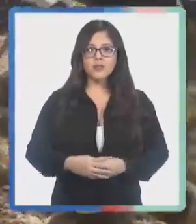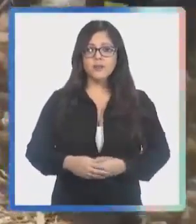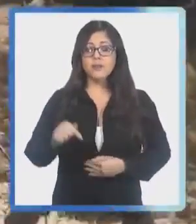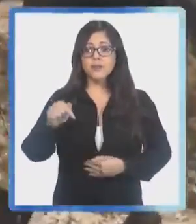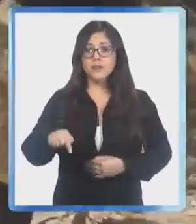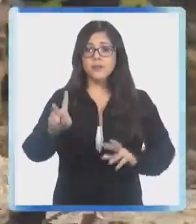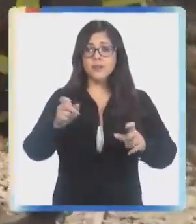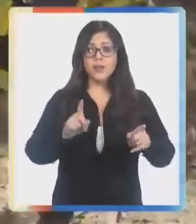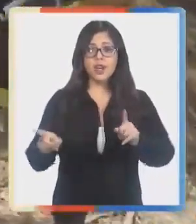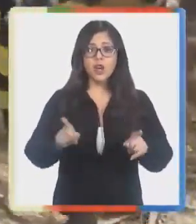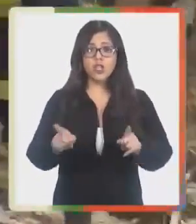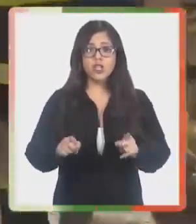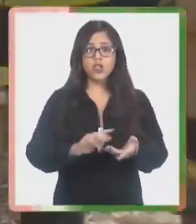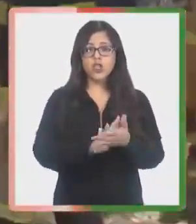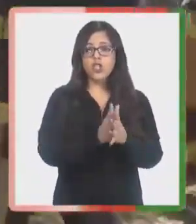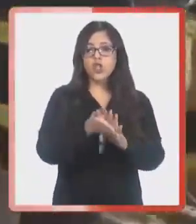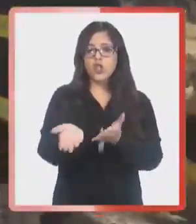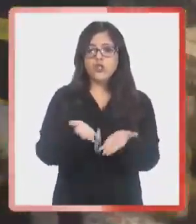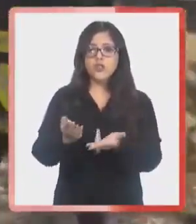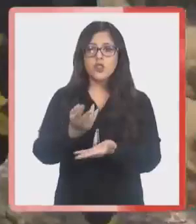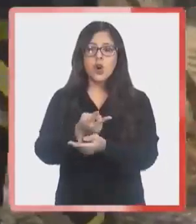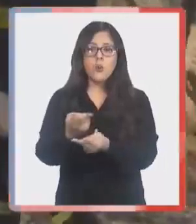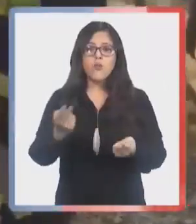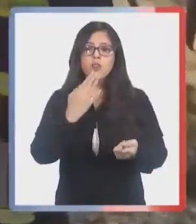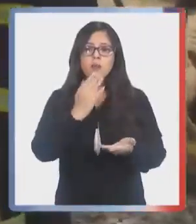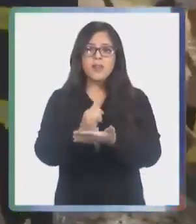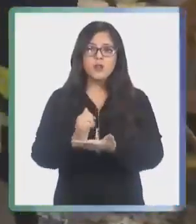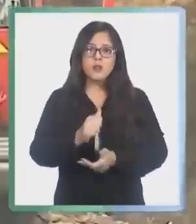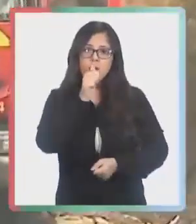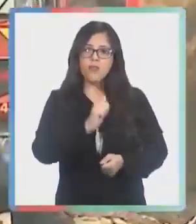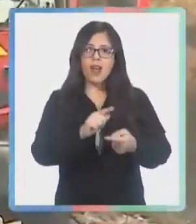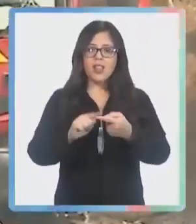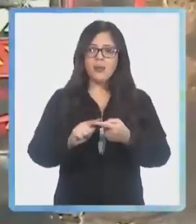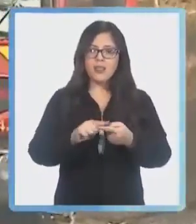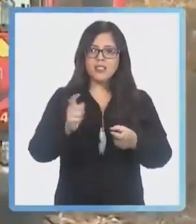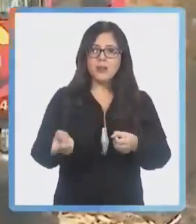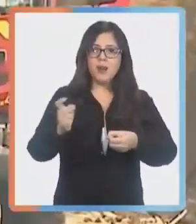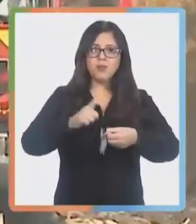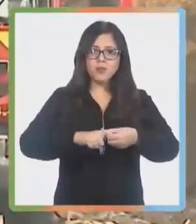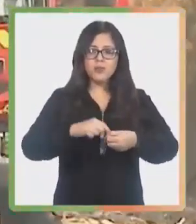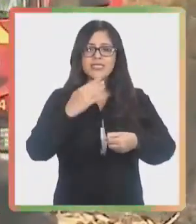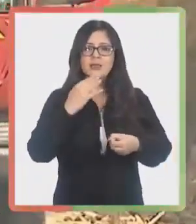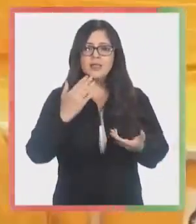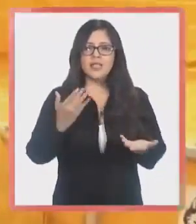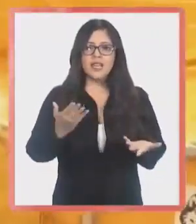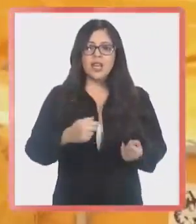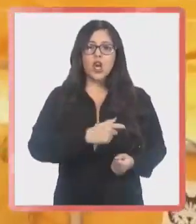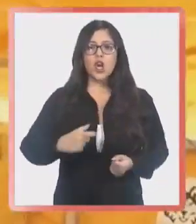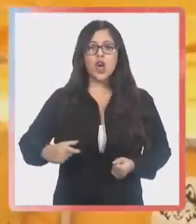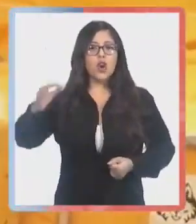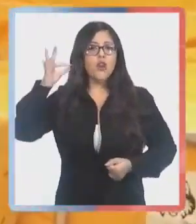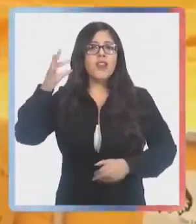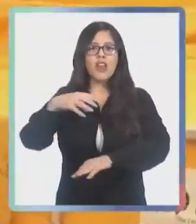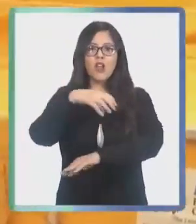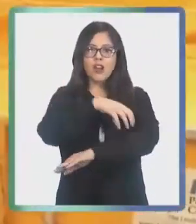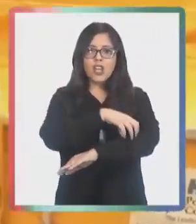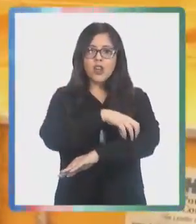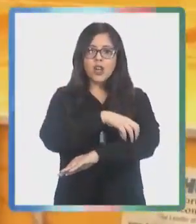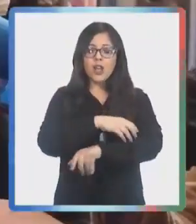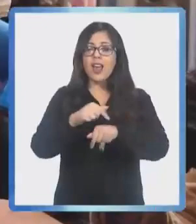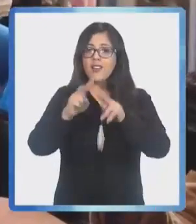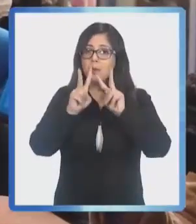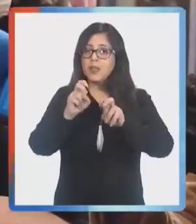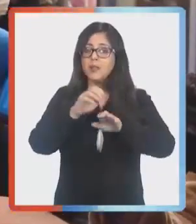Un efecto de coordinación de todos los servicios públicos, también instituciones privadas que participan, también, por cierto, nuestra gobernadora regional,